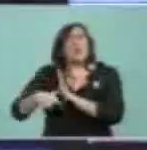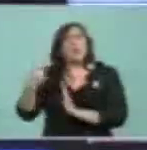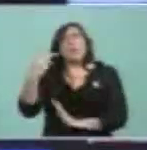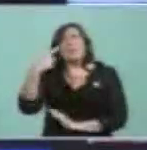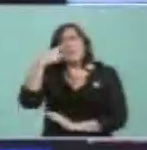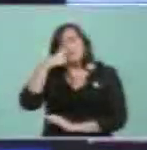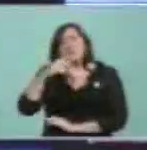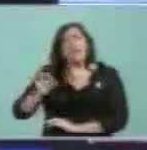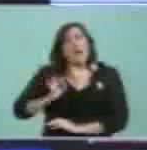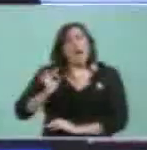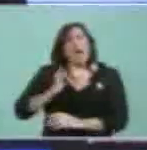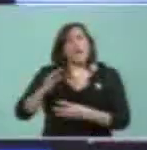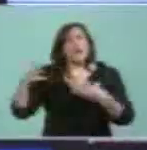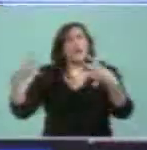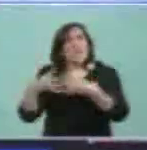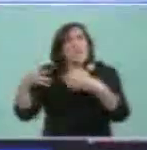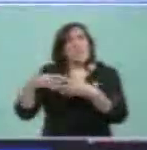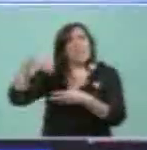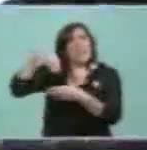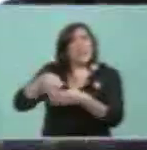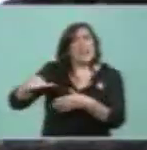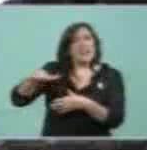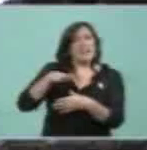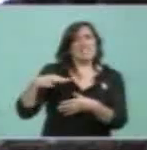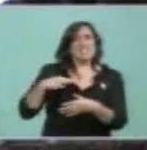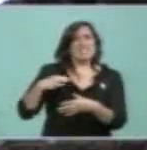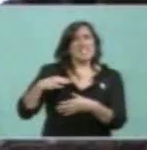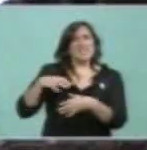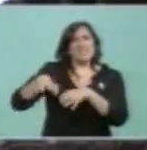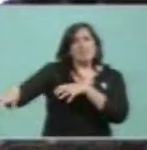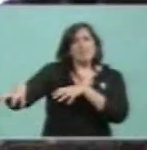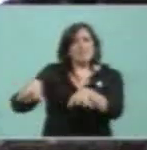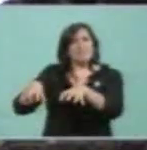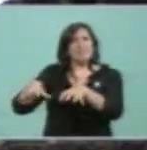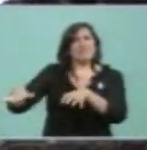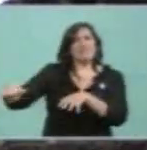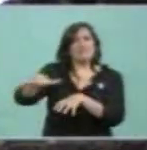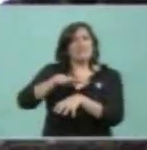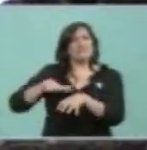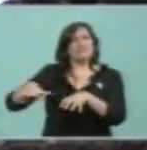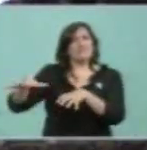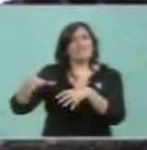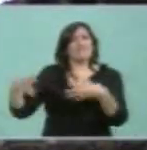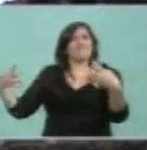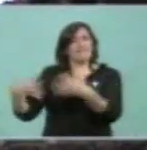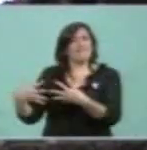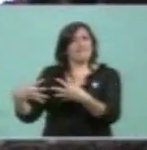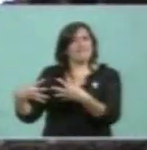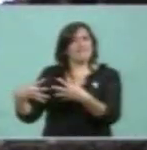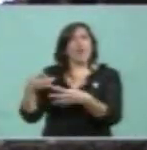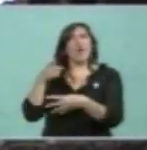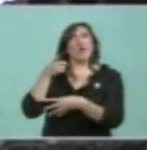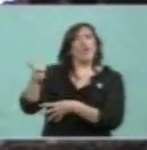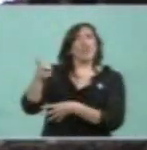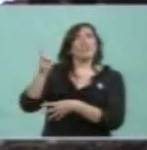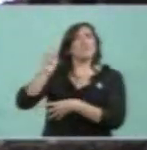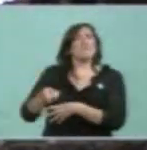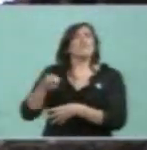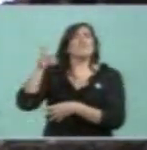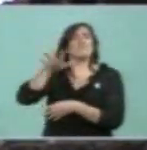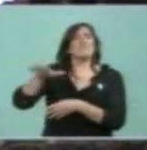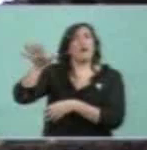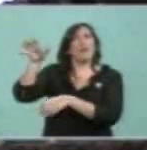de guerra civil entre las fracciones que habían participado en la lucha contra el colonialismo.